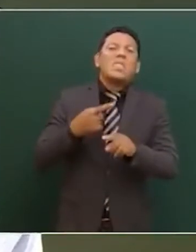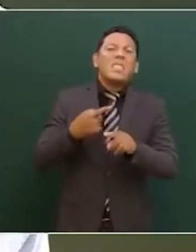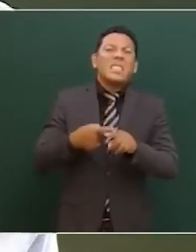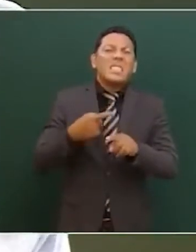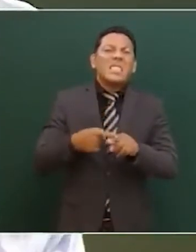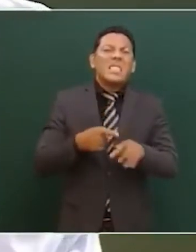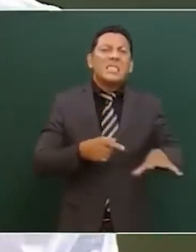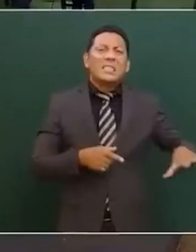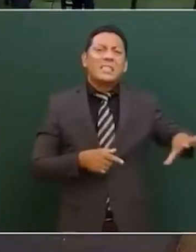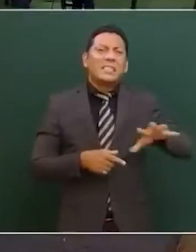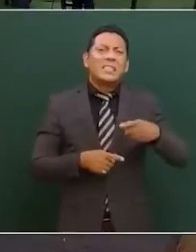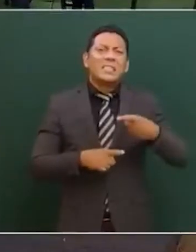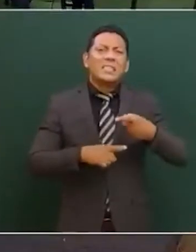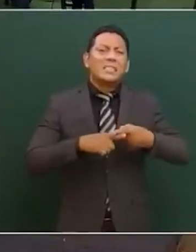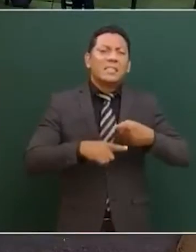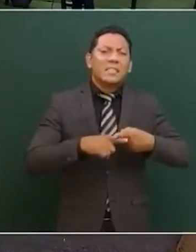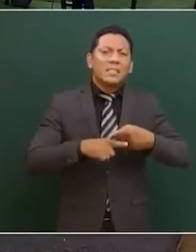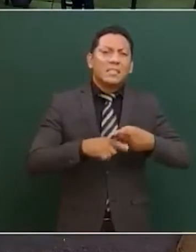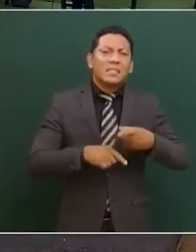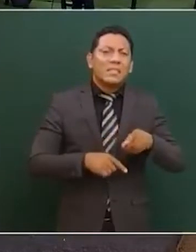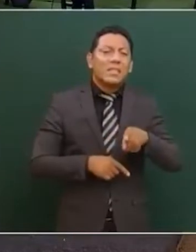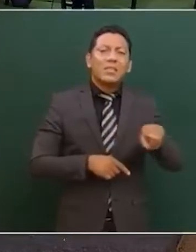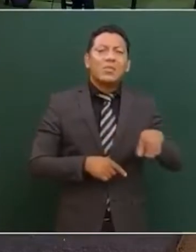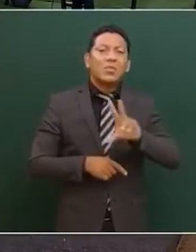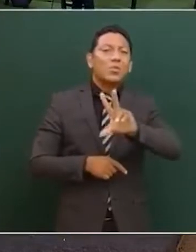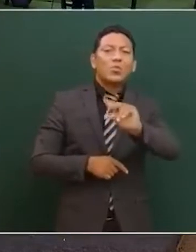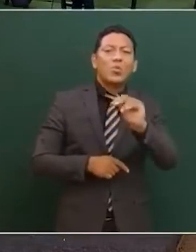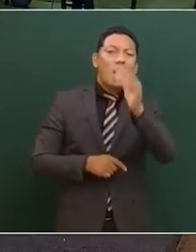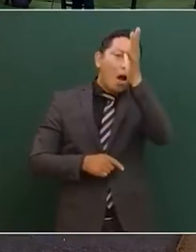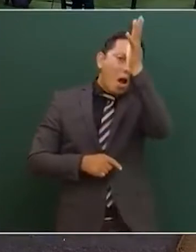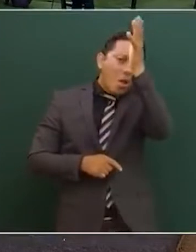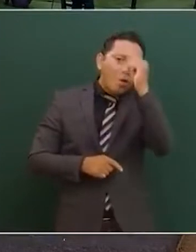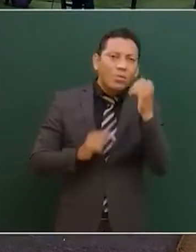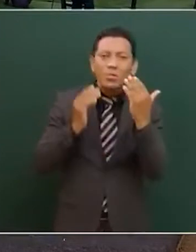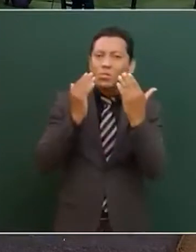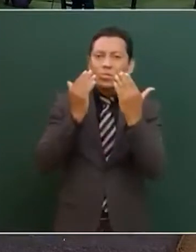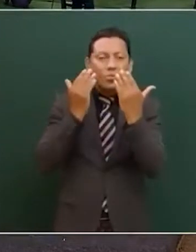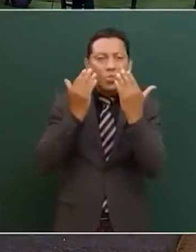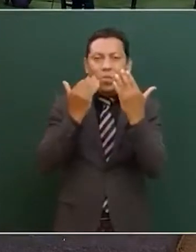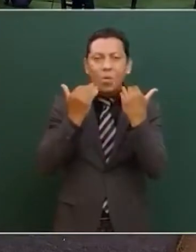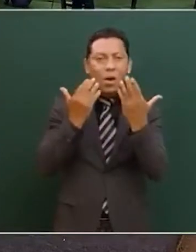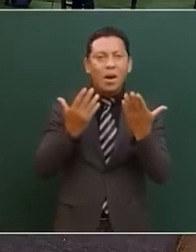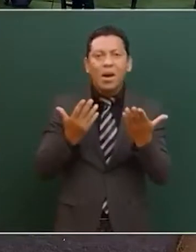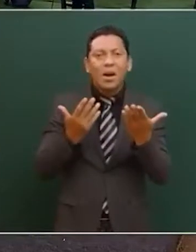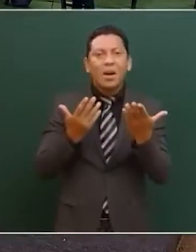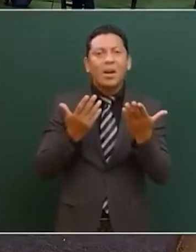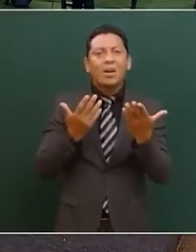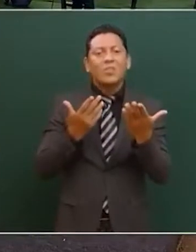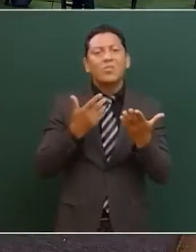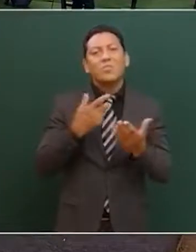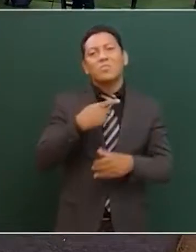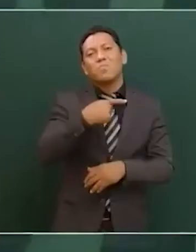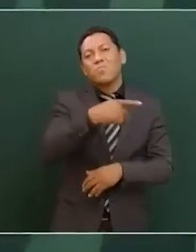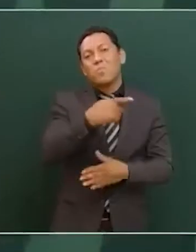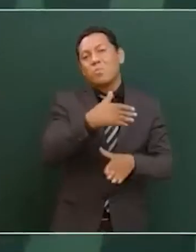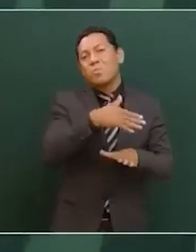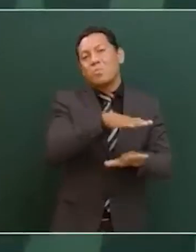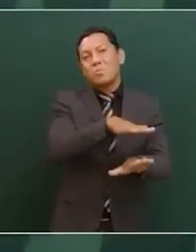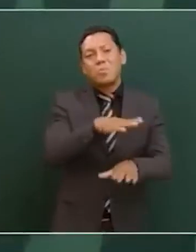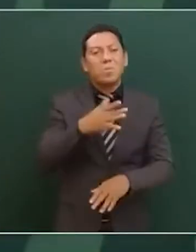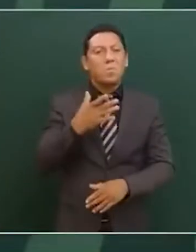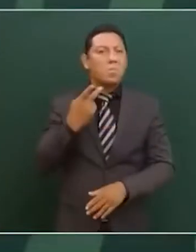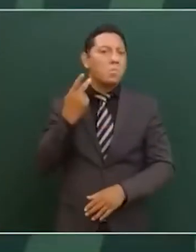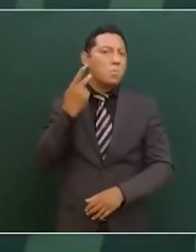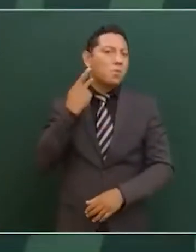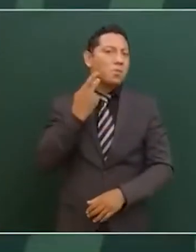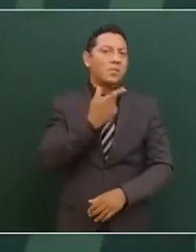no están de acuerdo con las políticas del